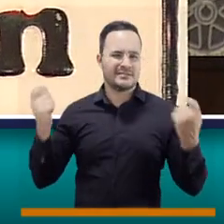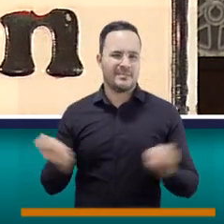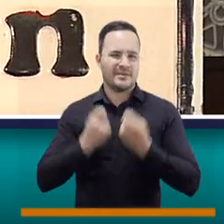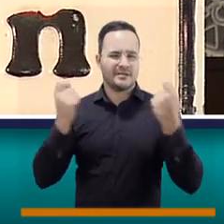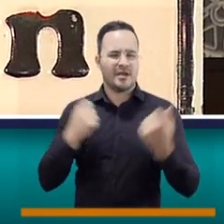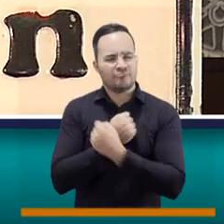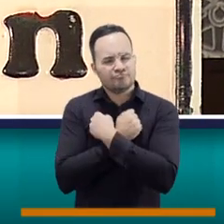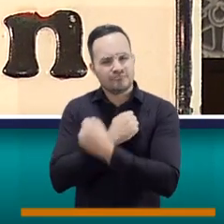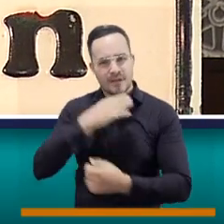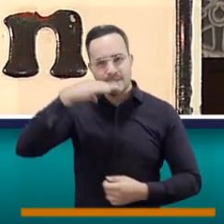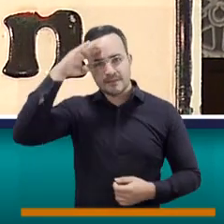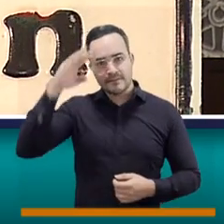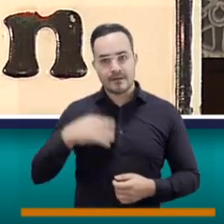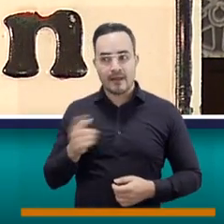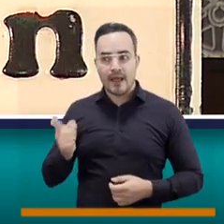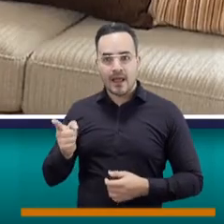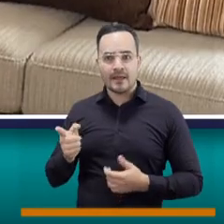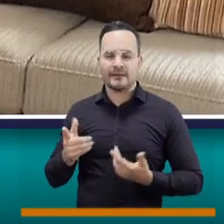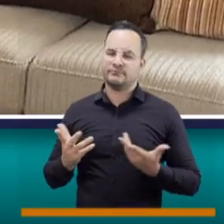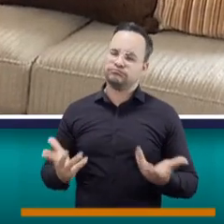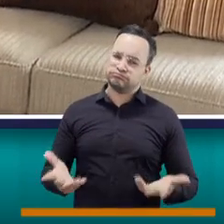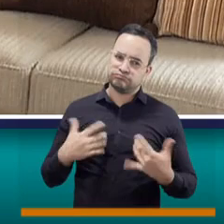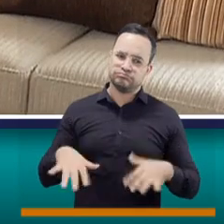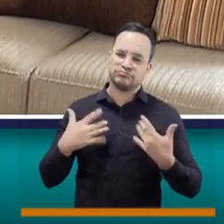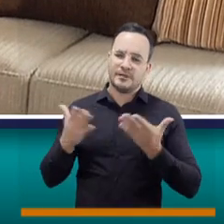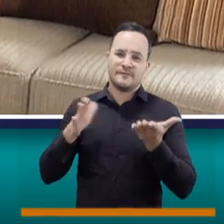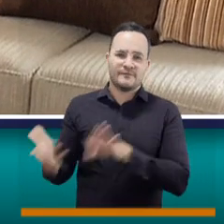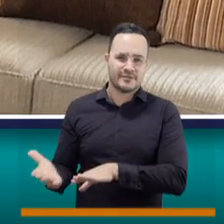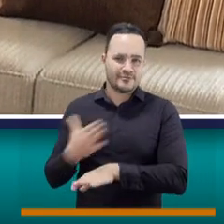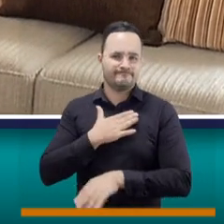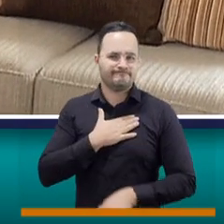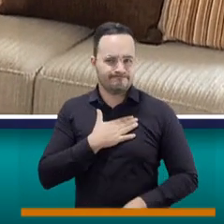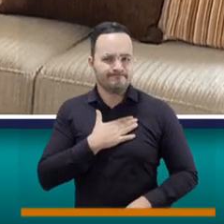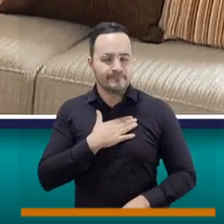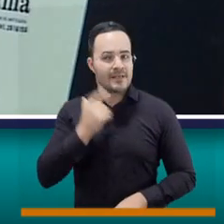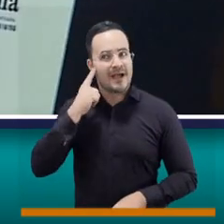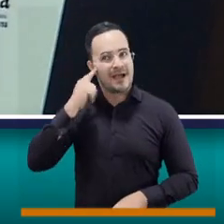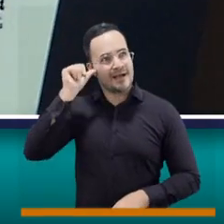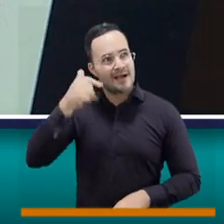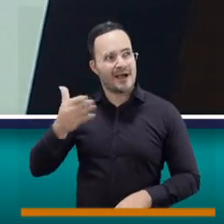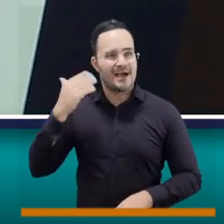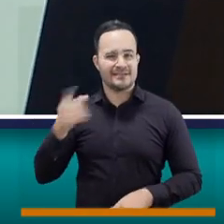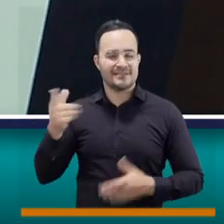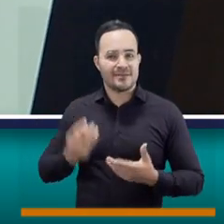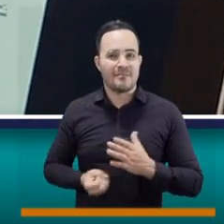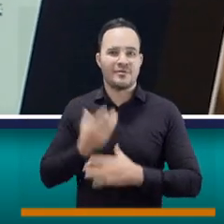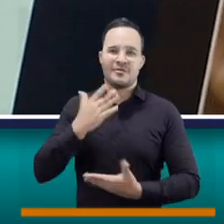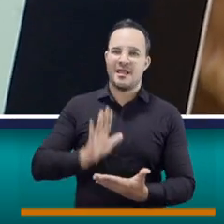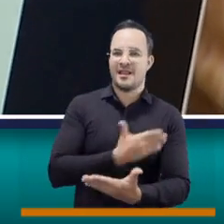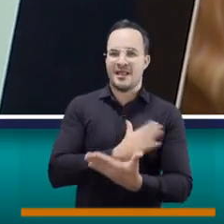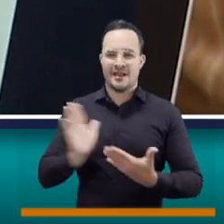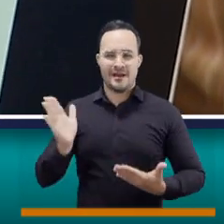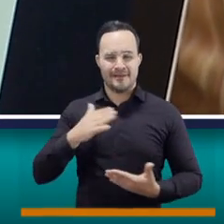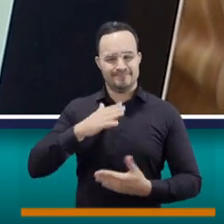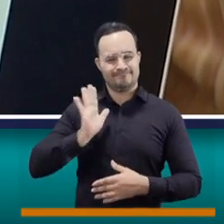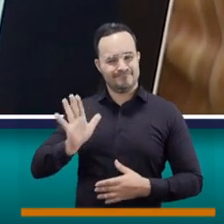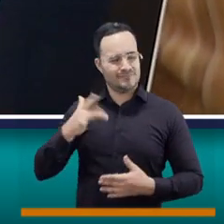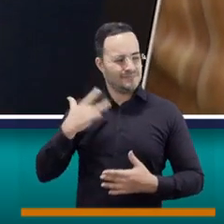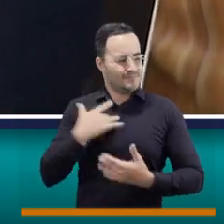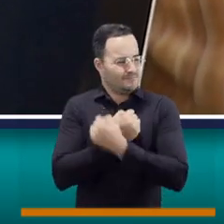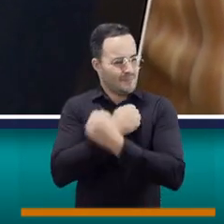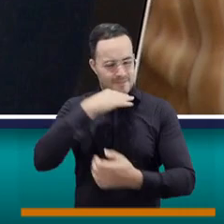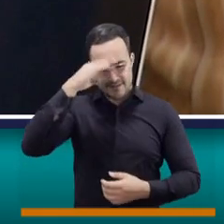Arnau, creador de la campaña Quiero a Medellín, Recordamos con nostalgia aquella canción que nos enamoró de nuestra ciudad